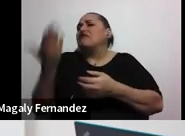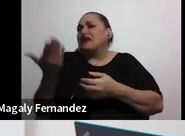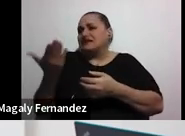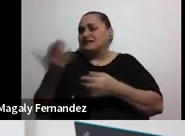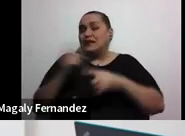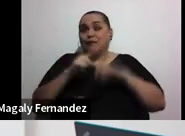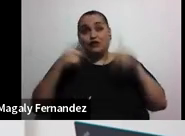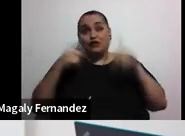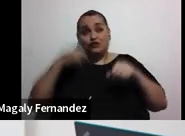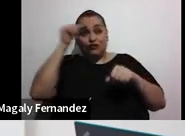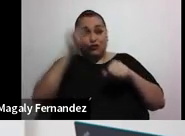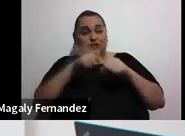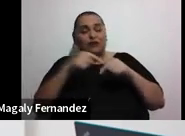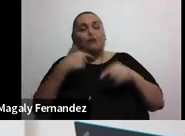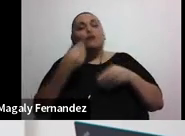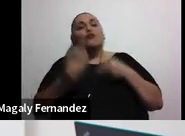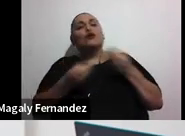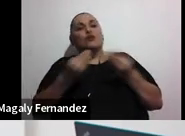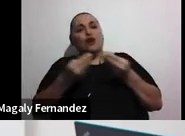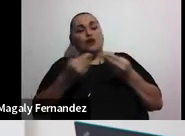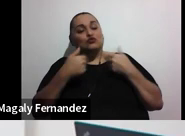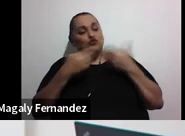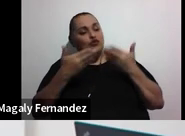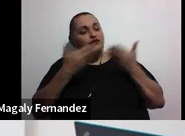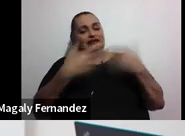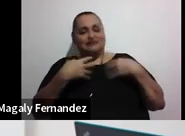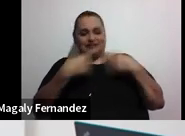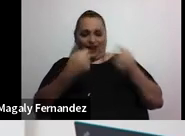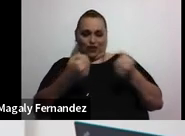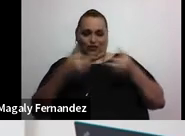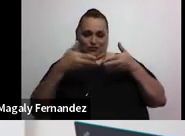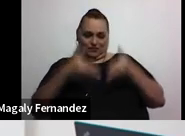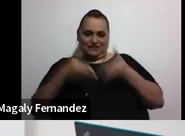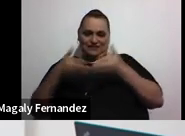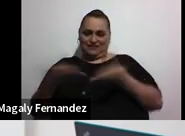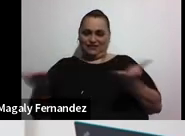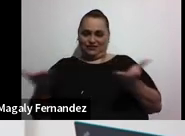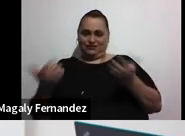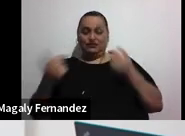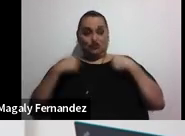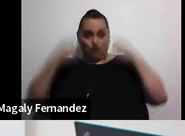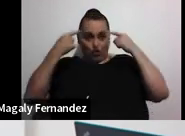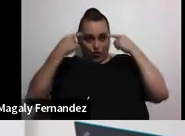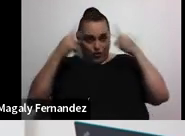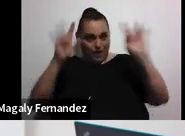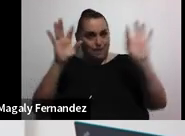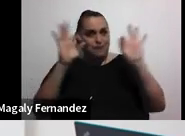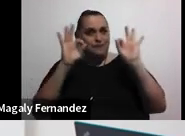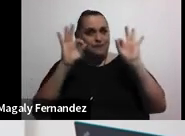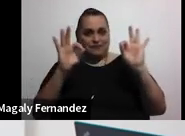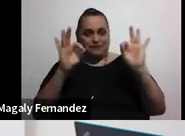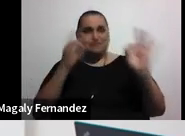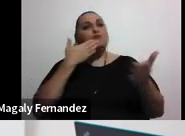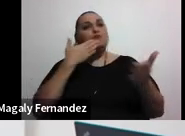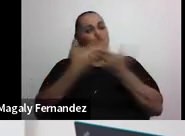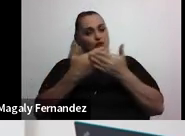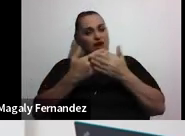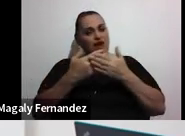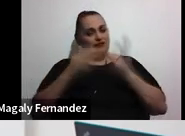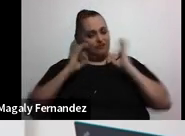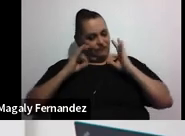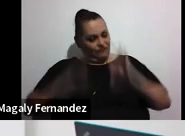para qué lo haces claro para darle salud a mis hijos para yo llegar bien y tener una una buena contextura física